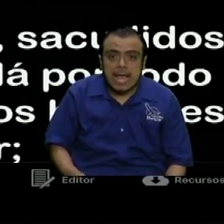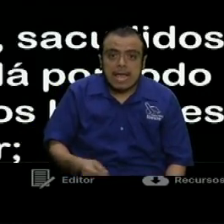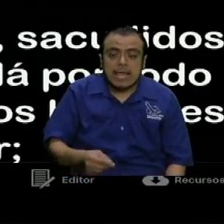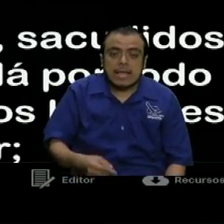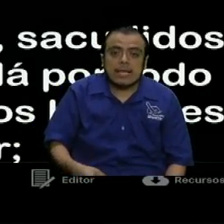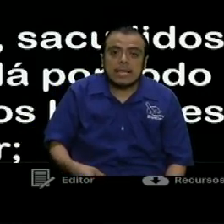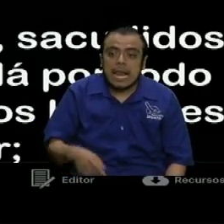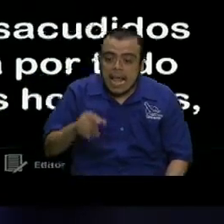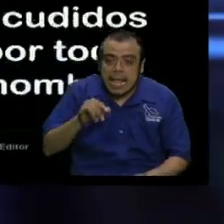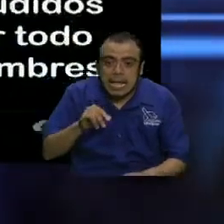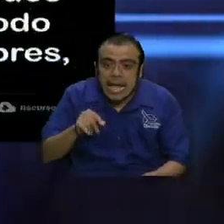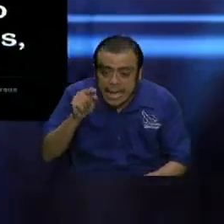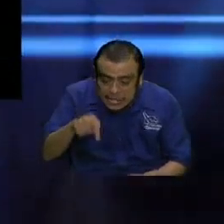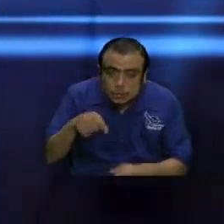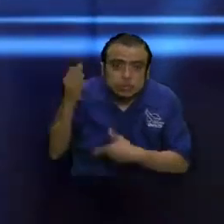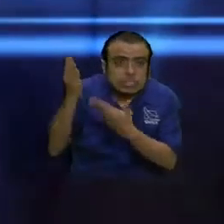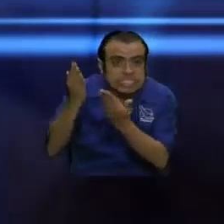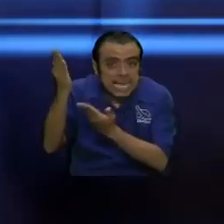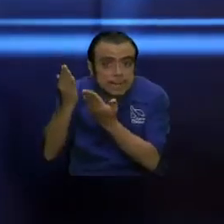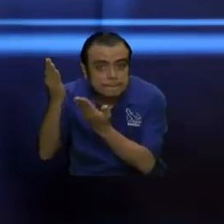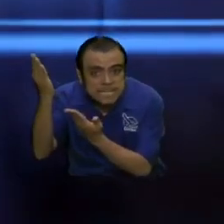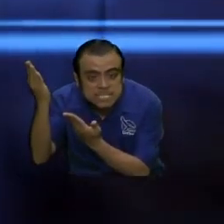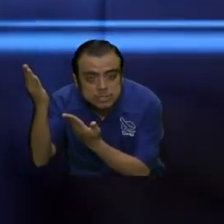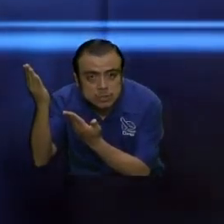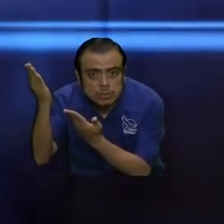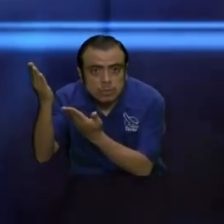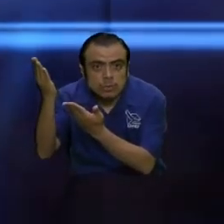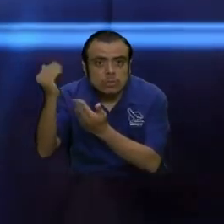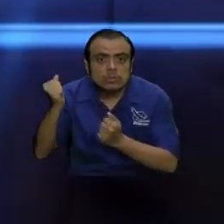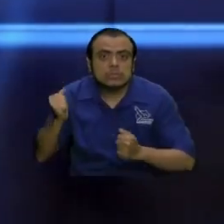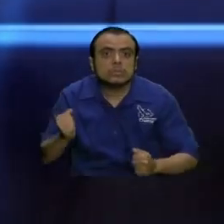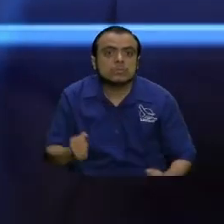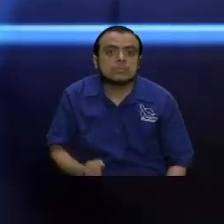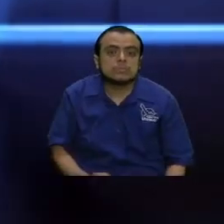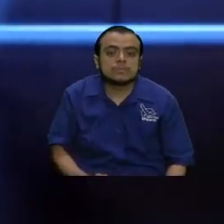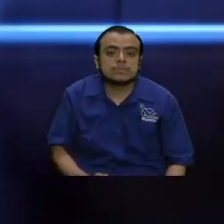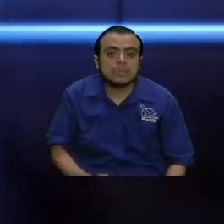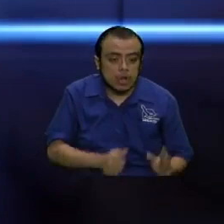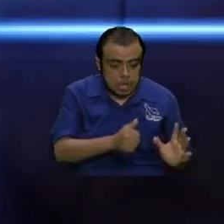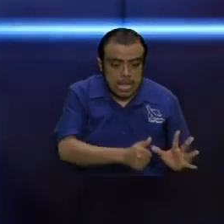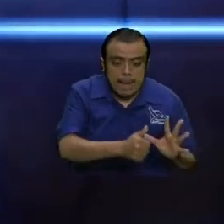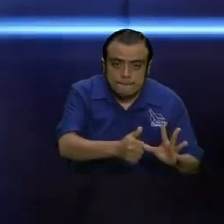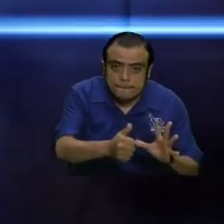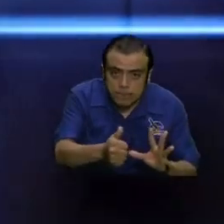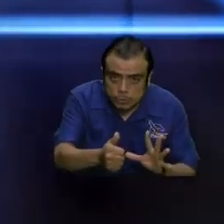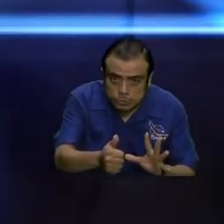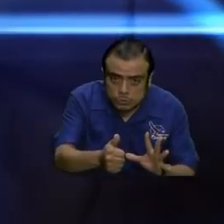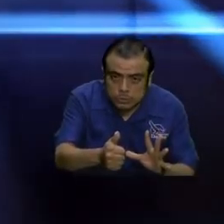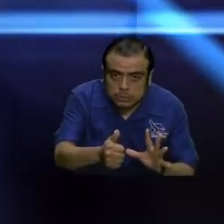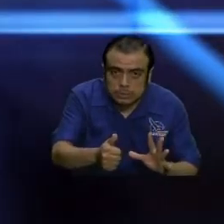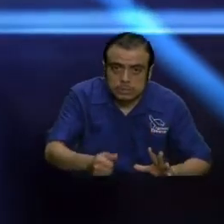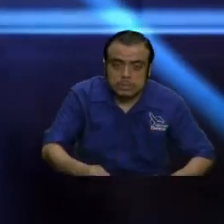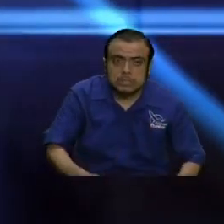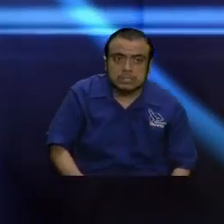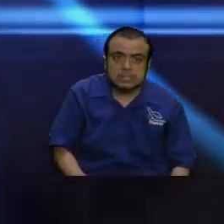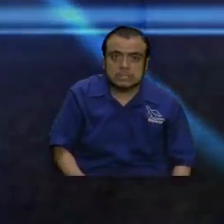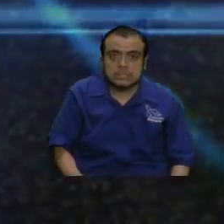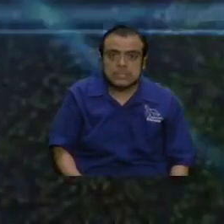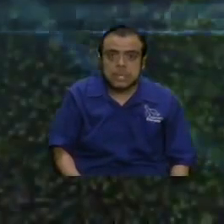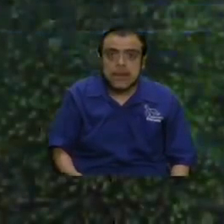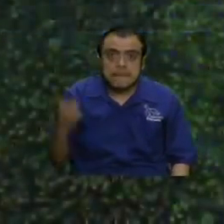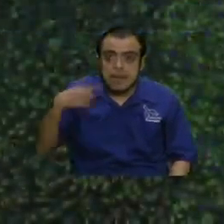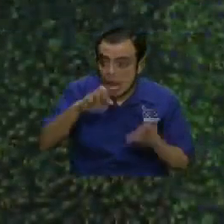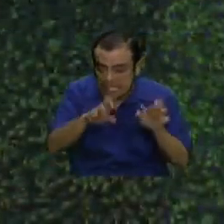es un servicio, es una diaconía. El ministerio que le dieron a los apóstoles es un doma, pero el ministerio que le dan